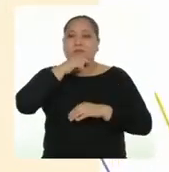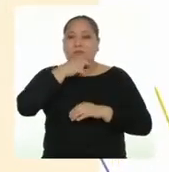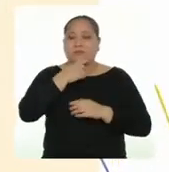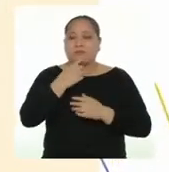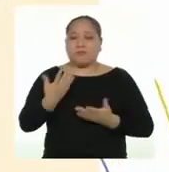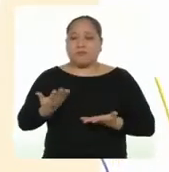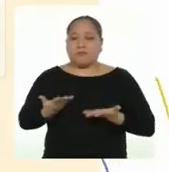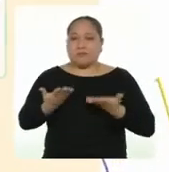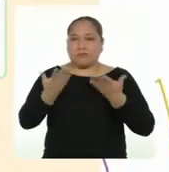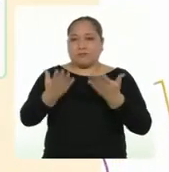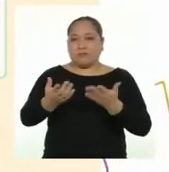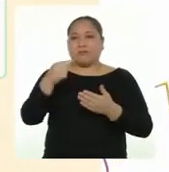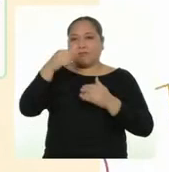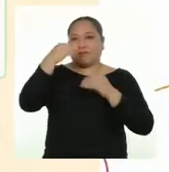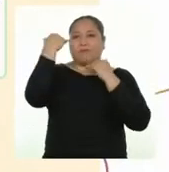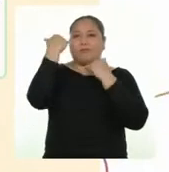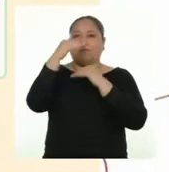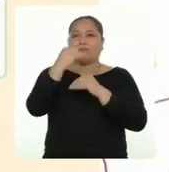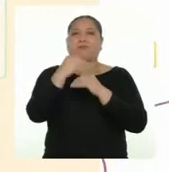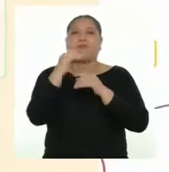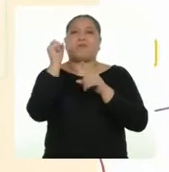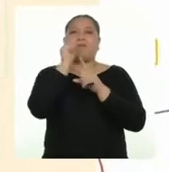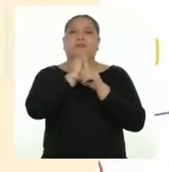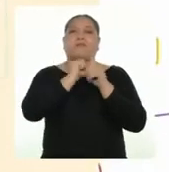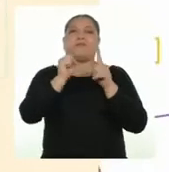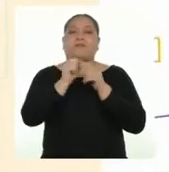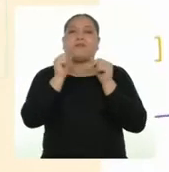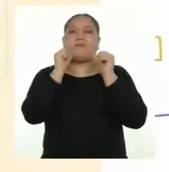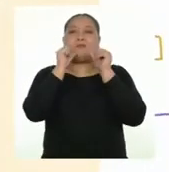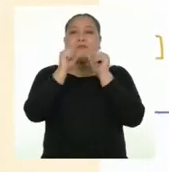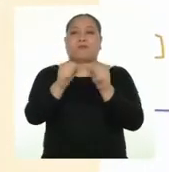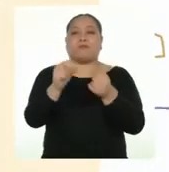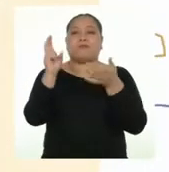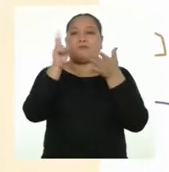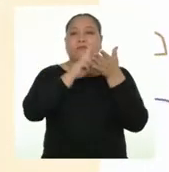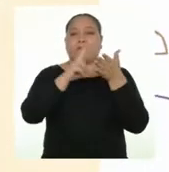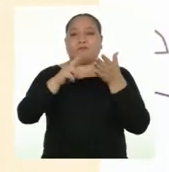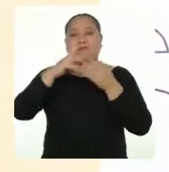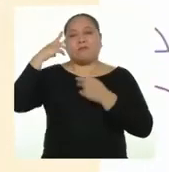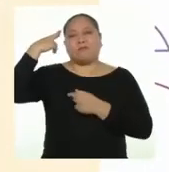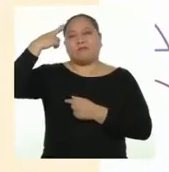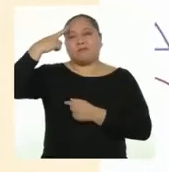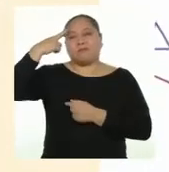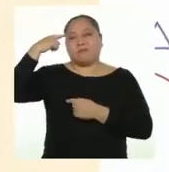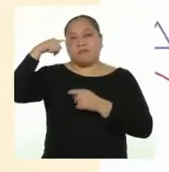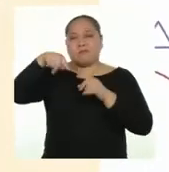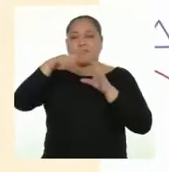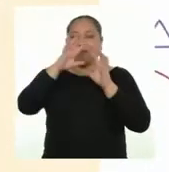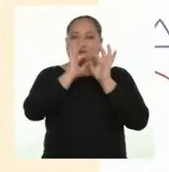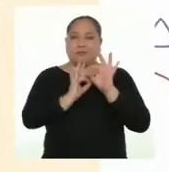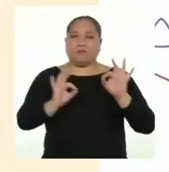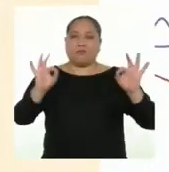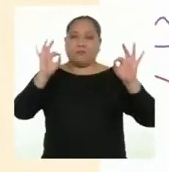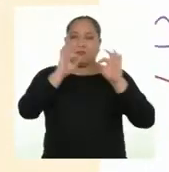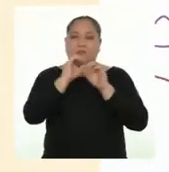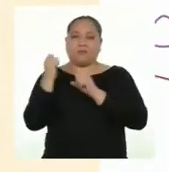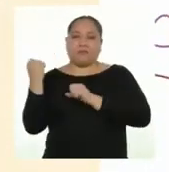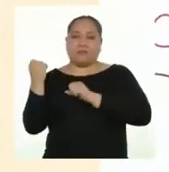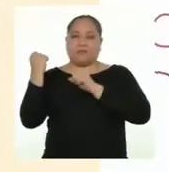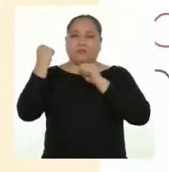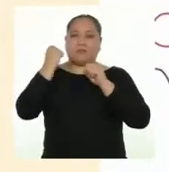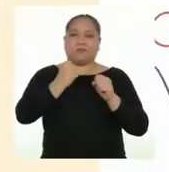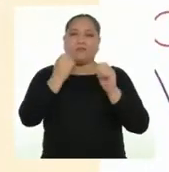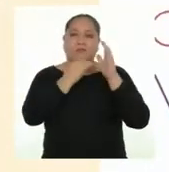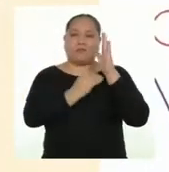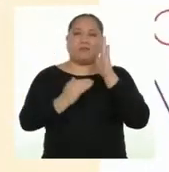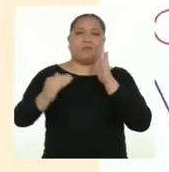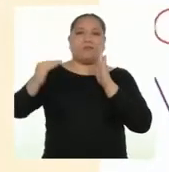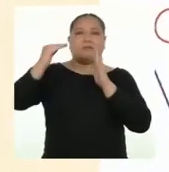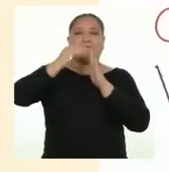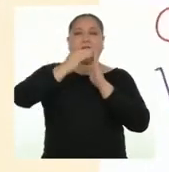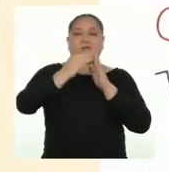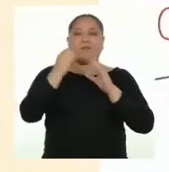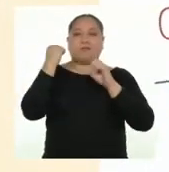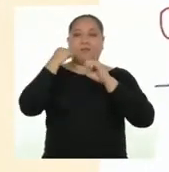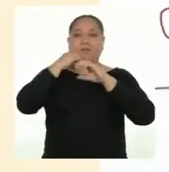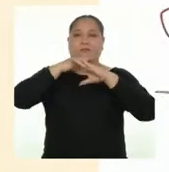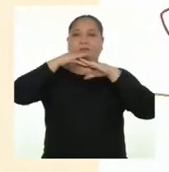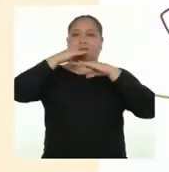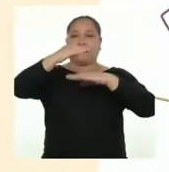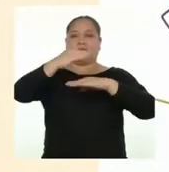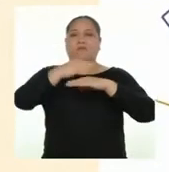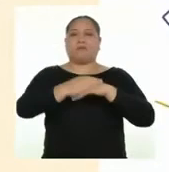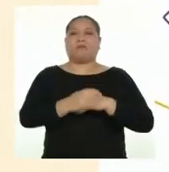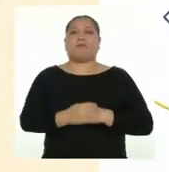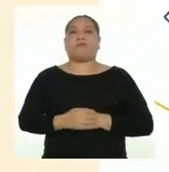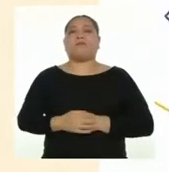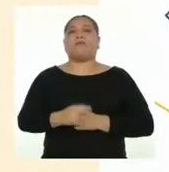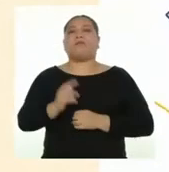estas barreras sociales. Y hoy continuaremos leyendo y reflexionando sobre la importancia del empoderamiento y la superación de barreras que afectan